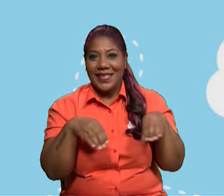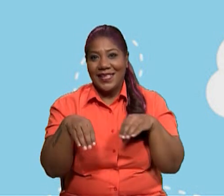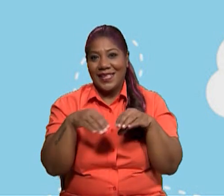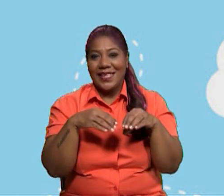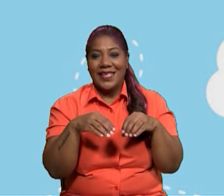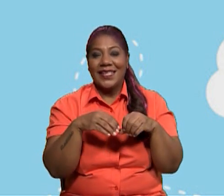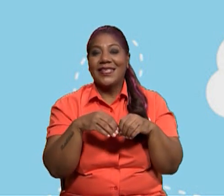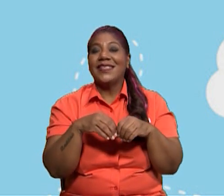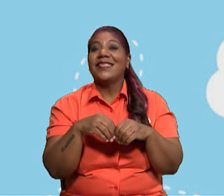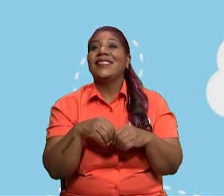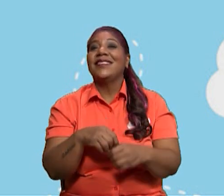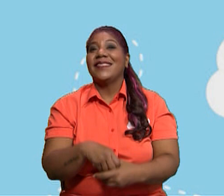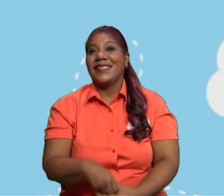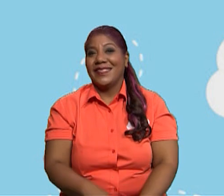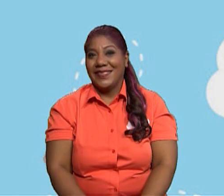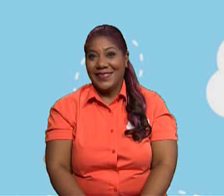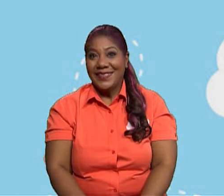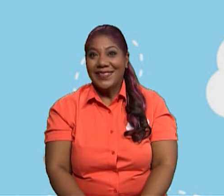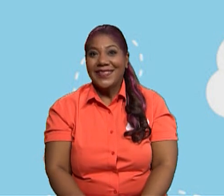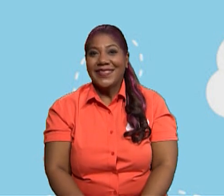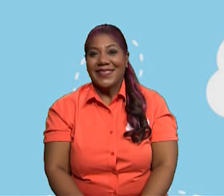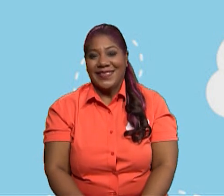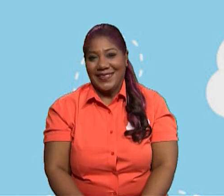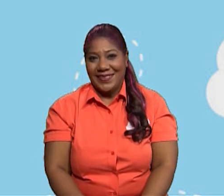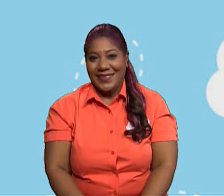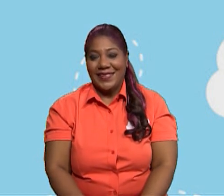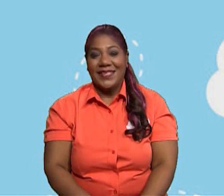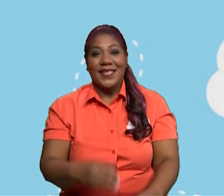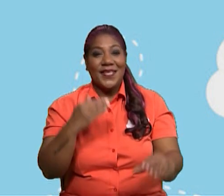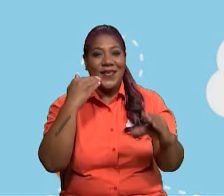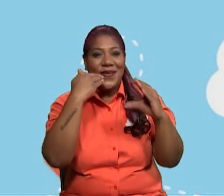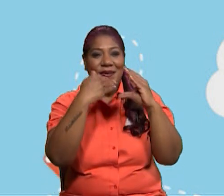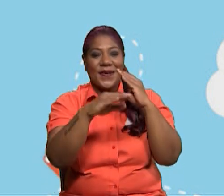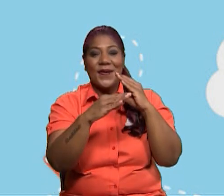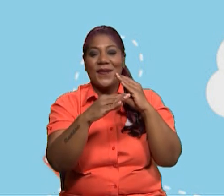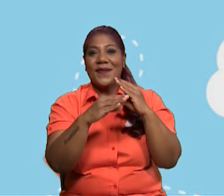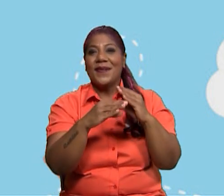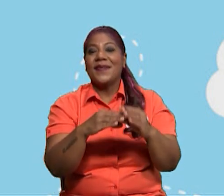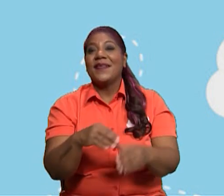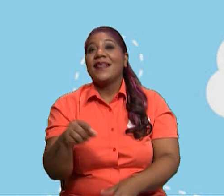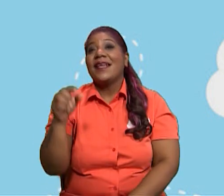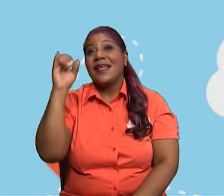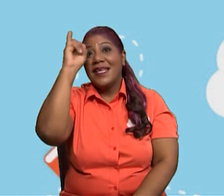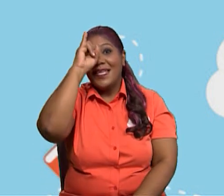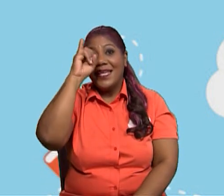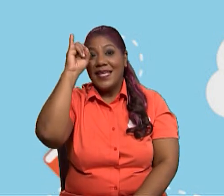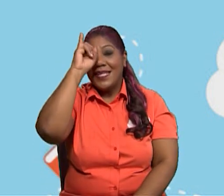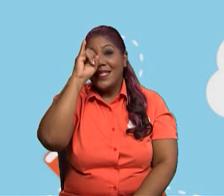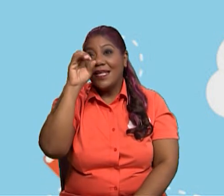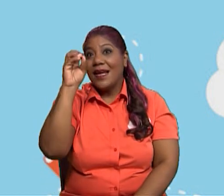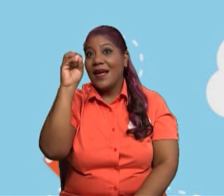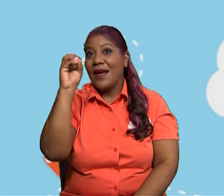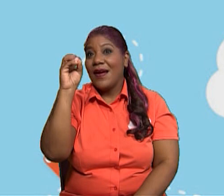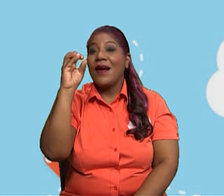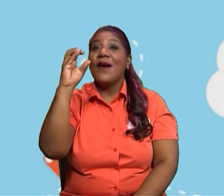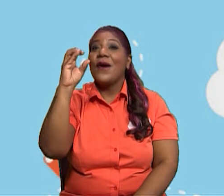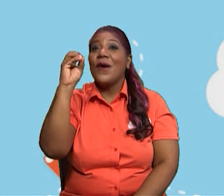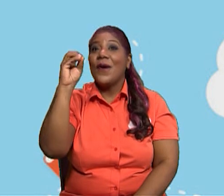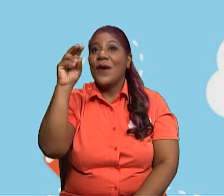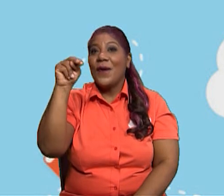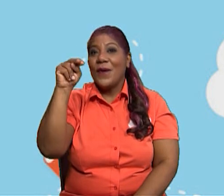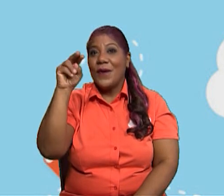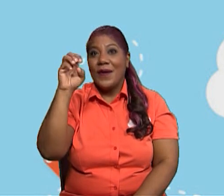y realiza todas las actividades. Puedes compartirla en conecta, en Instagram, en arroba